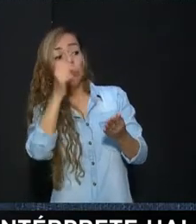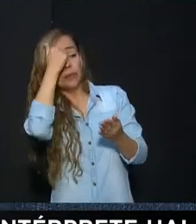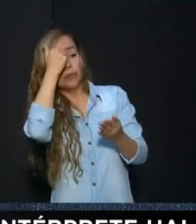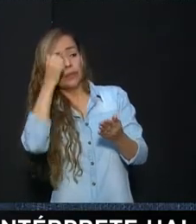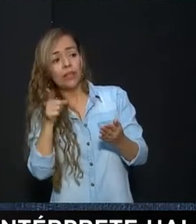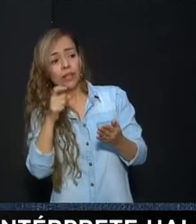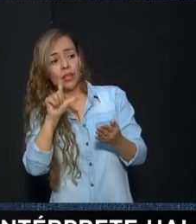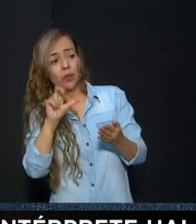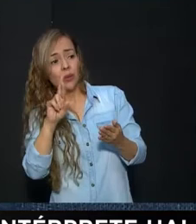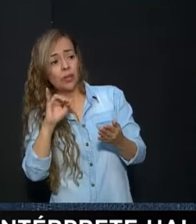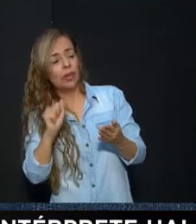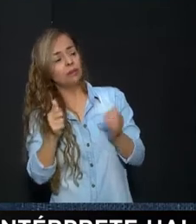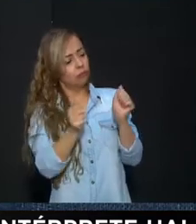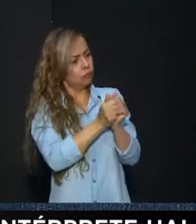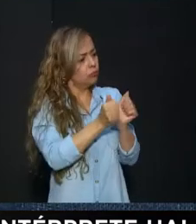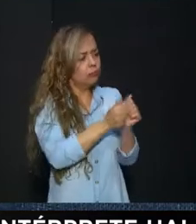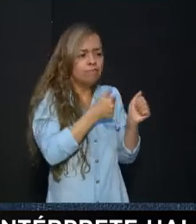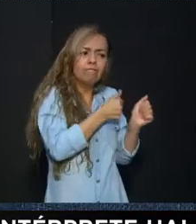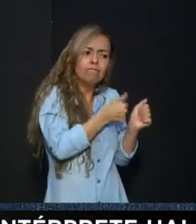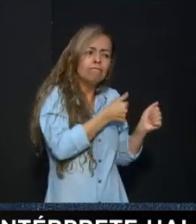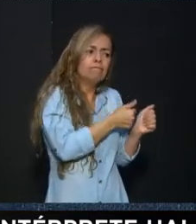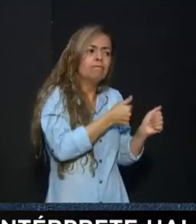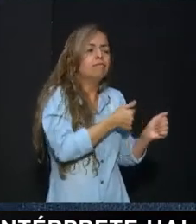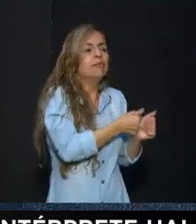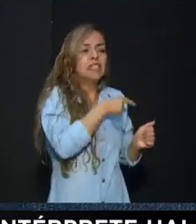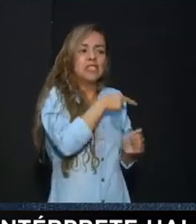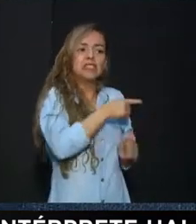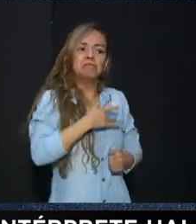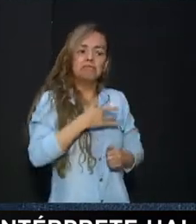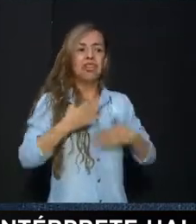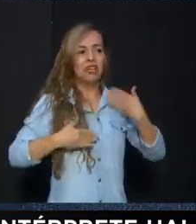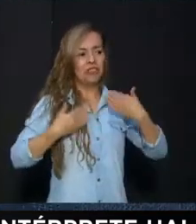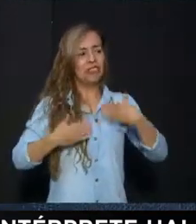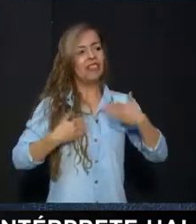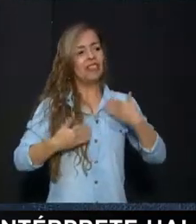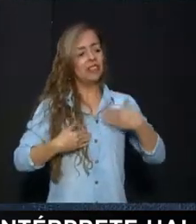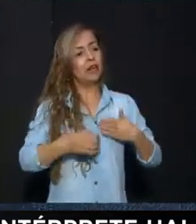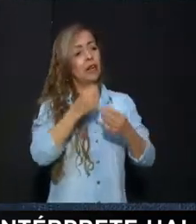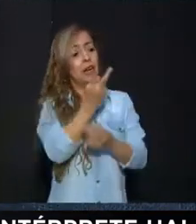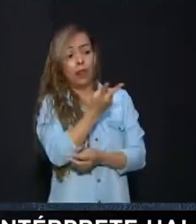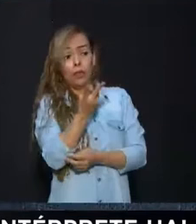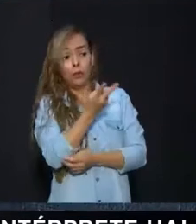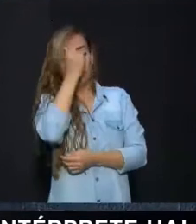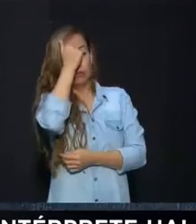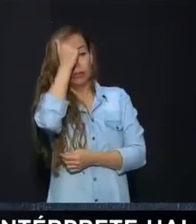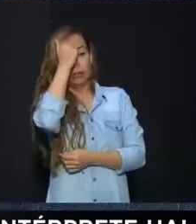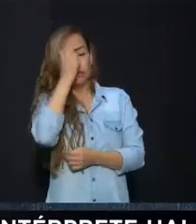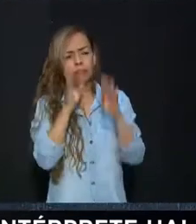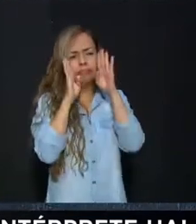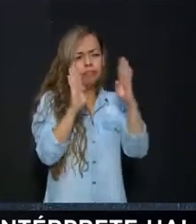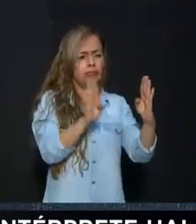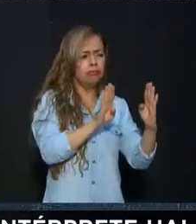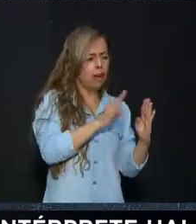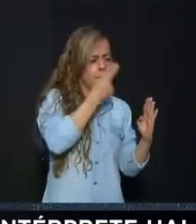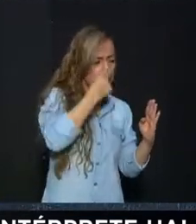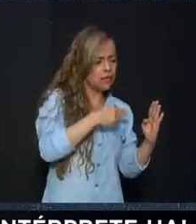Porque ha sido Un proceso Que se lleva Al pie de la letra La profesora Es súper pendiente